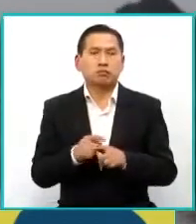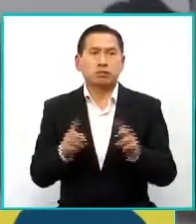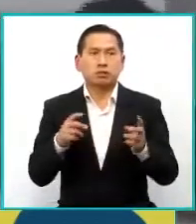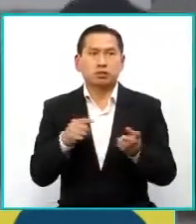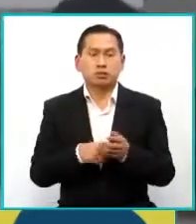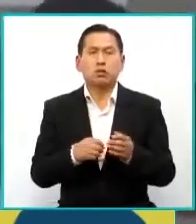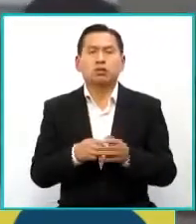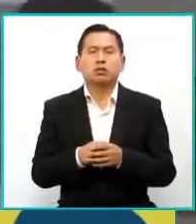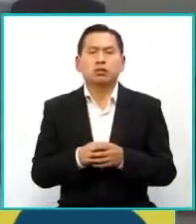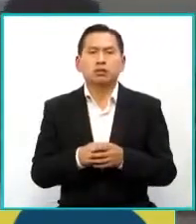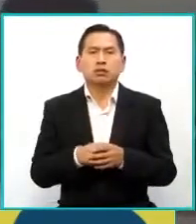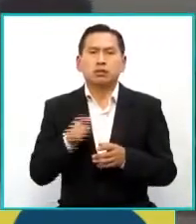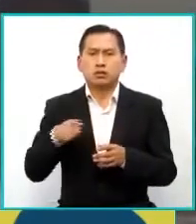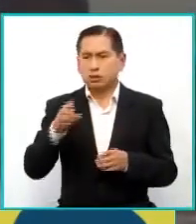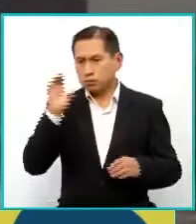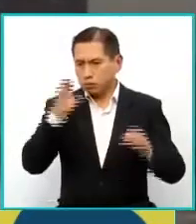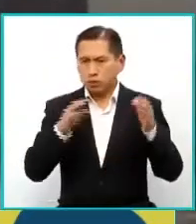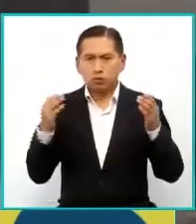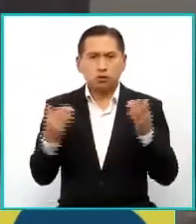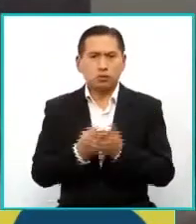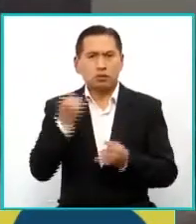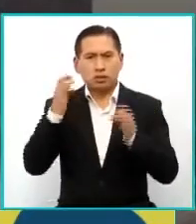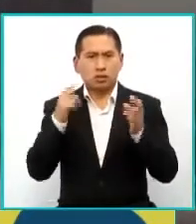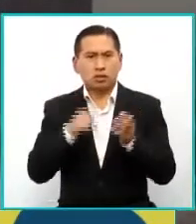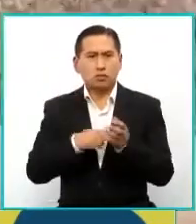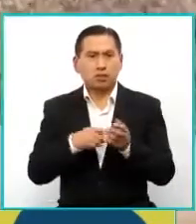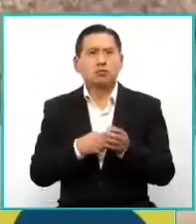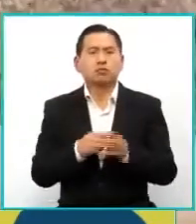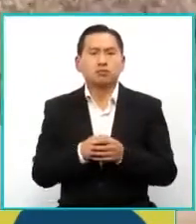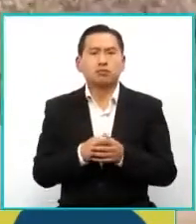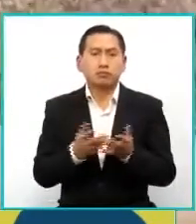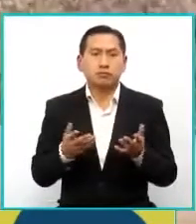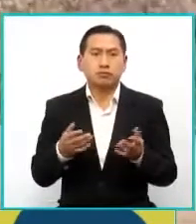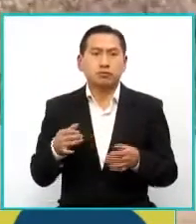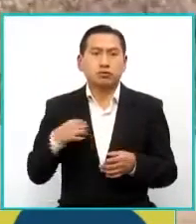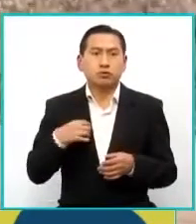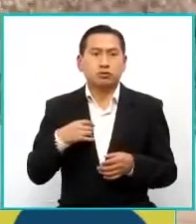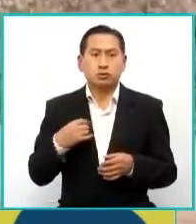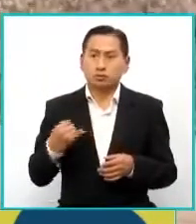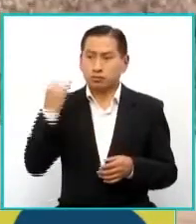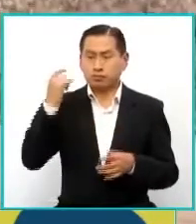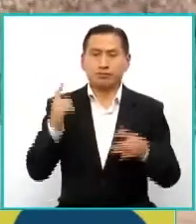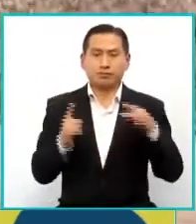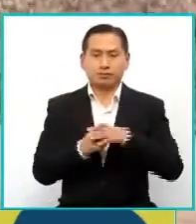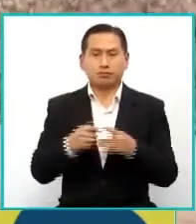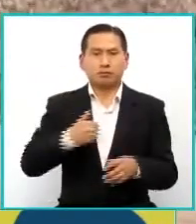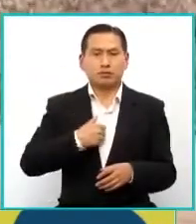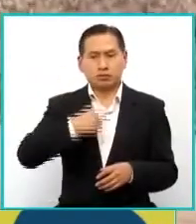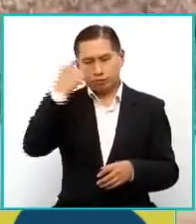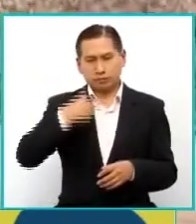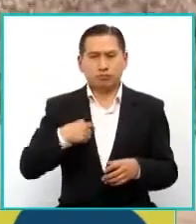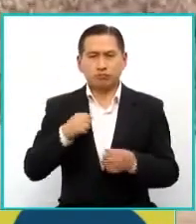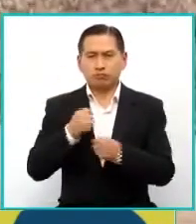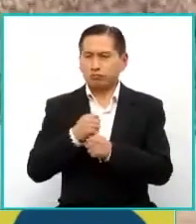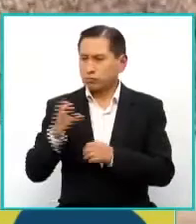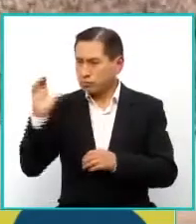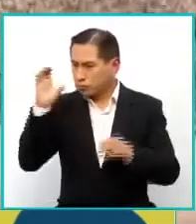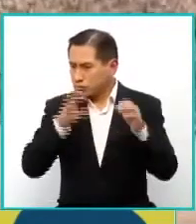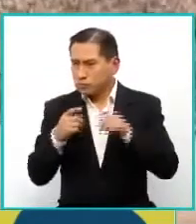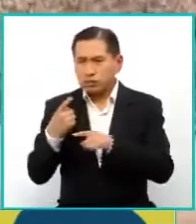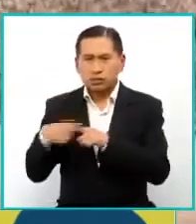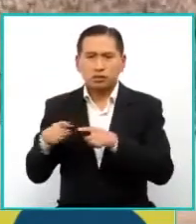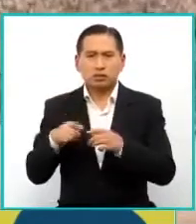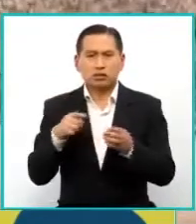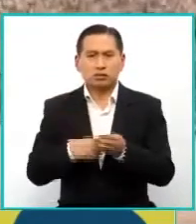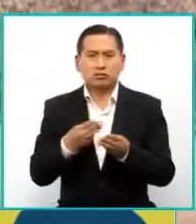buscar nuevas perspectivas, yo creo que esa es la manera, que yo he encontrado una manera personal de hacerlo, he buscado un montón de